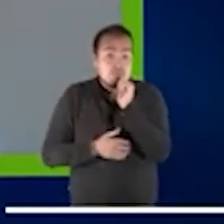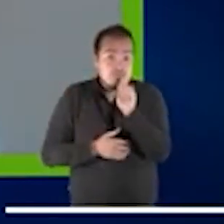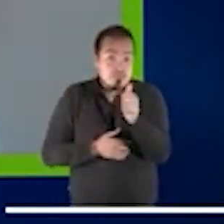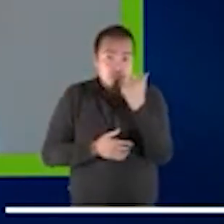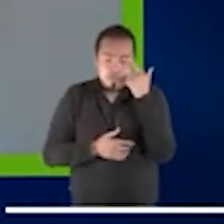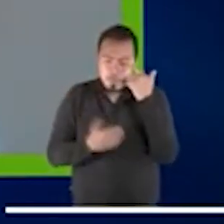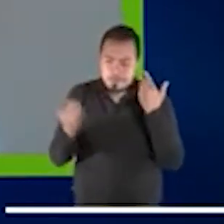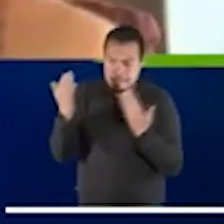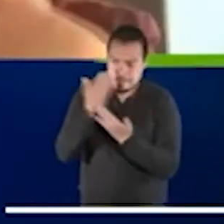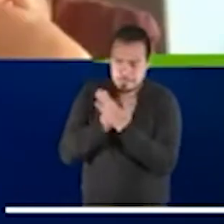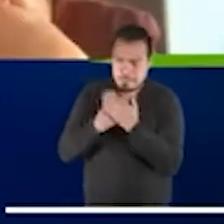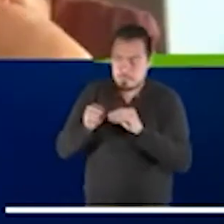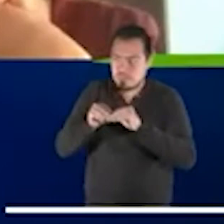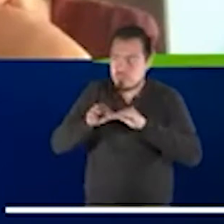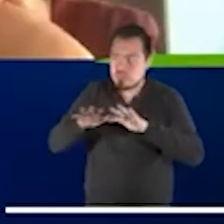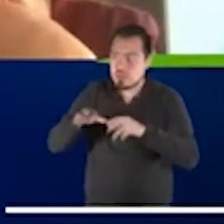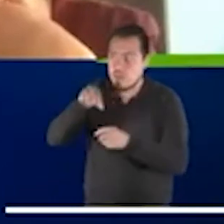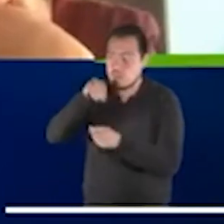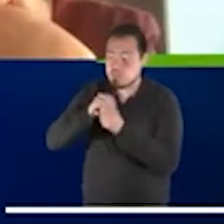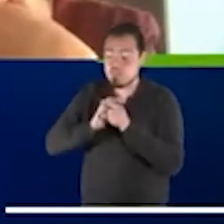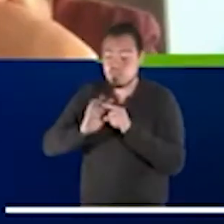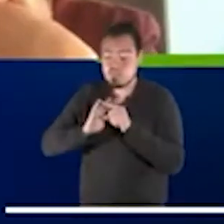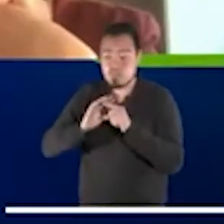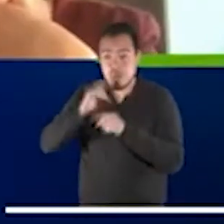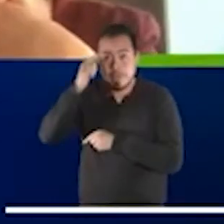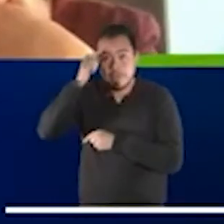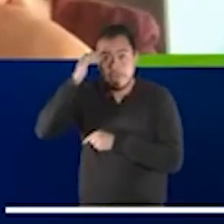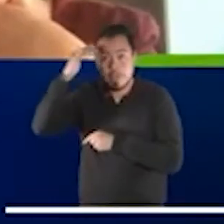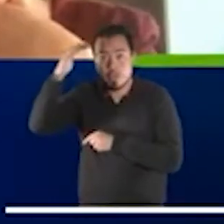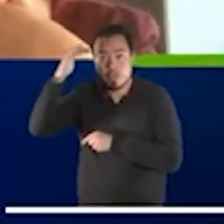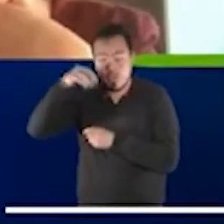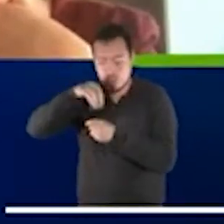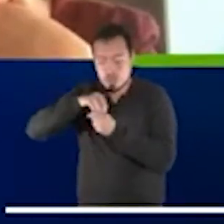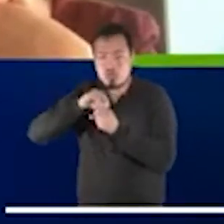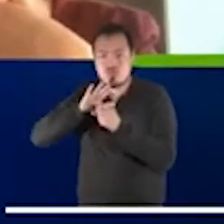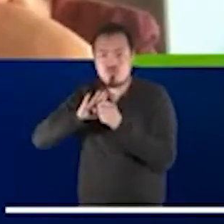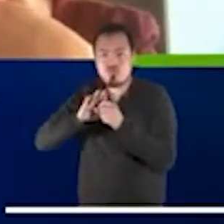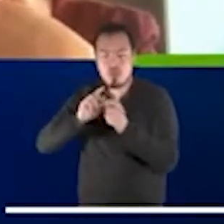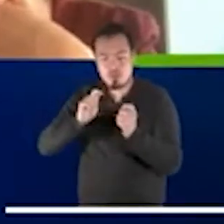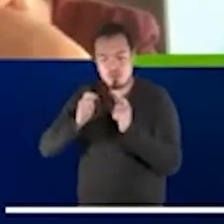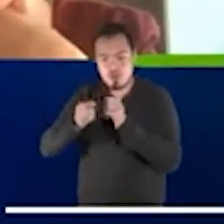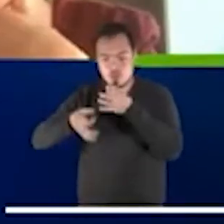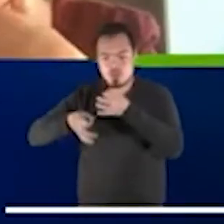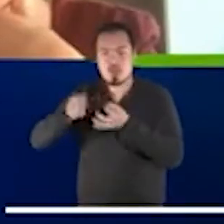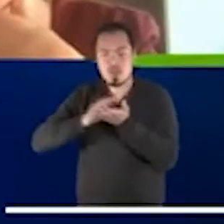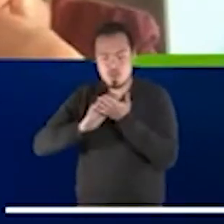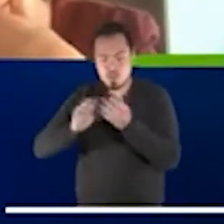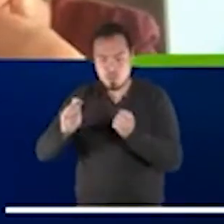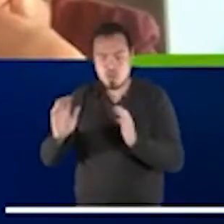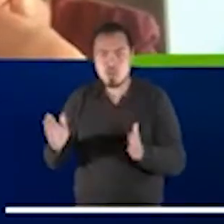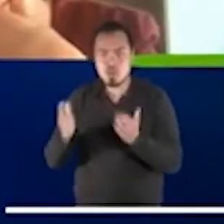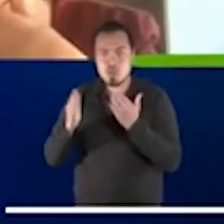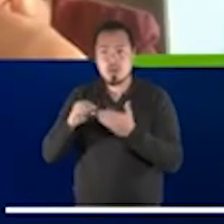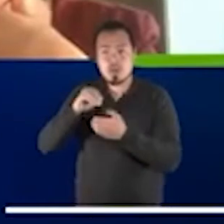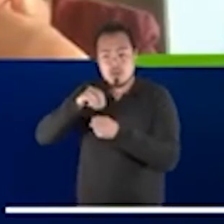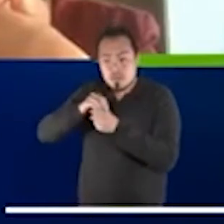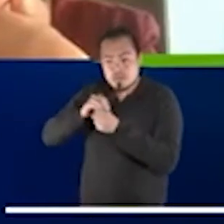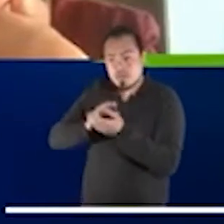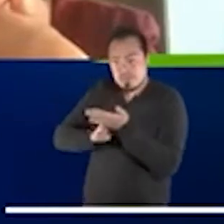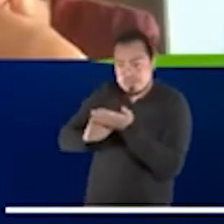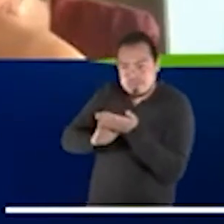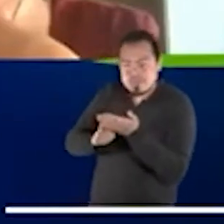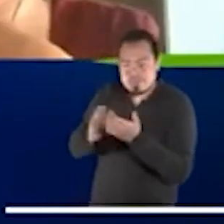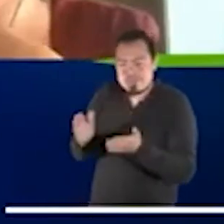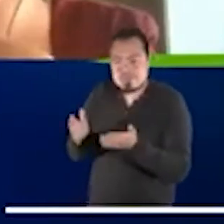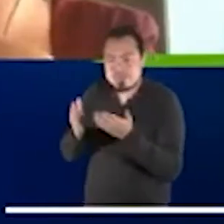filosofía de justicia reservativa en programas, en acción, etcétera, en el contexto que hemos